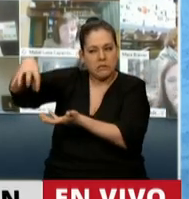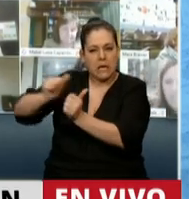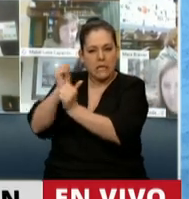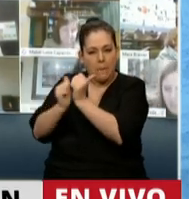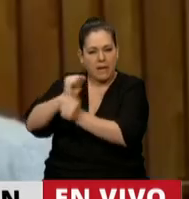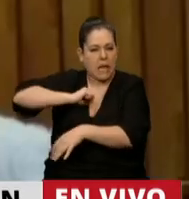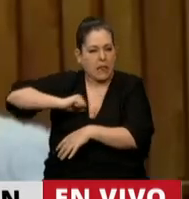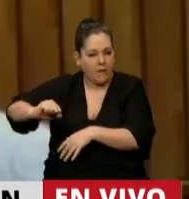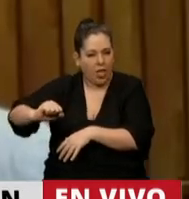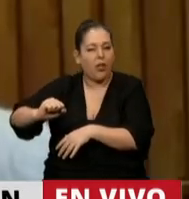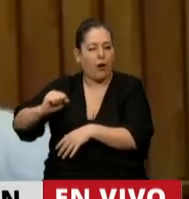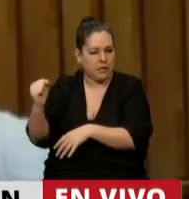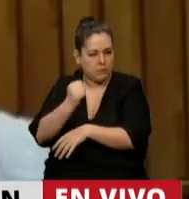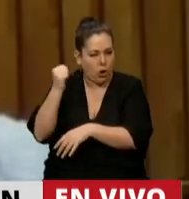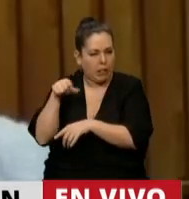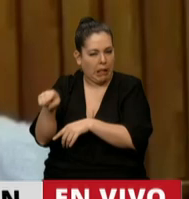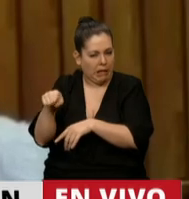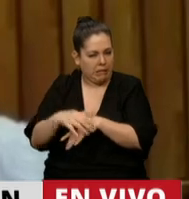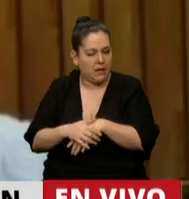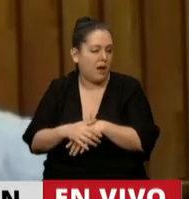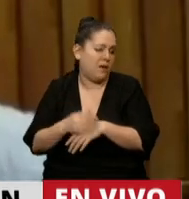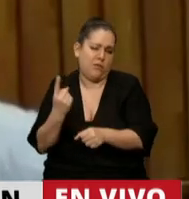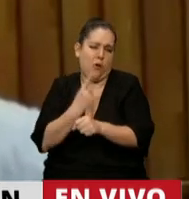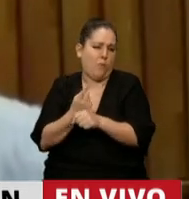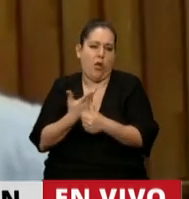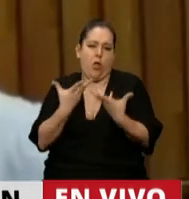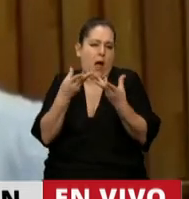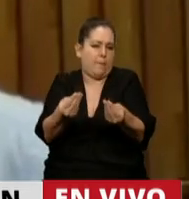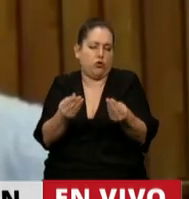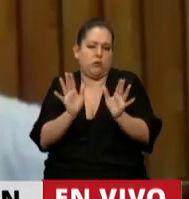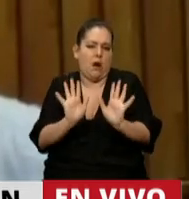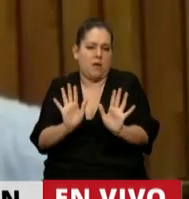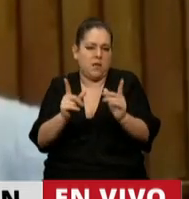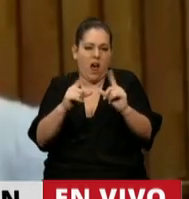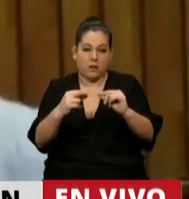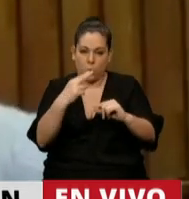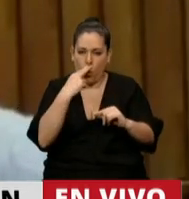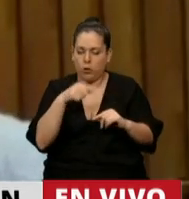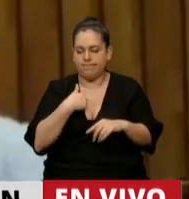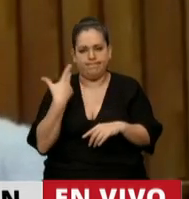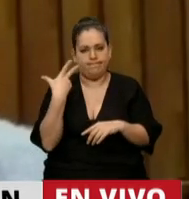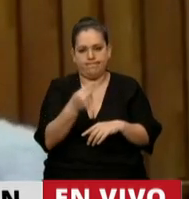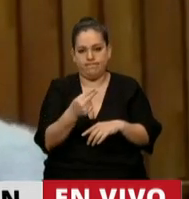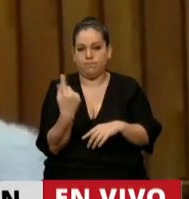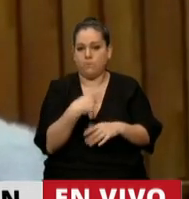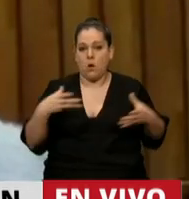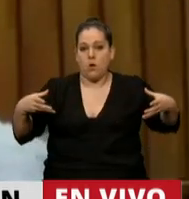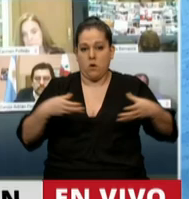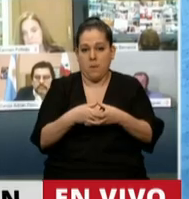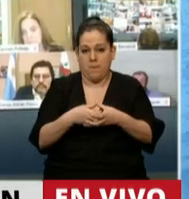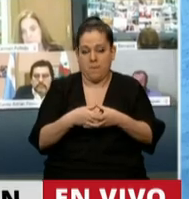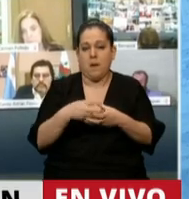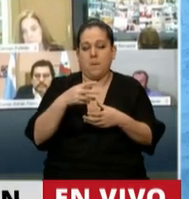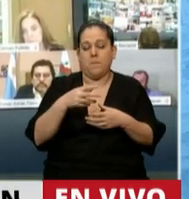importantes. Y de ninguna manera puedo avalar este modo de ver este artículo. Así que desde el Partido por la